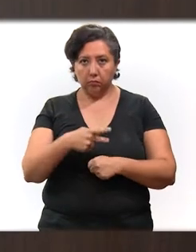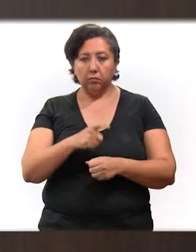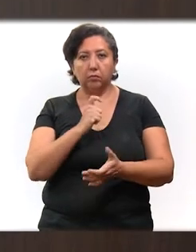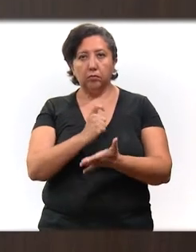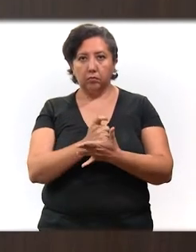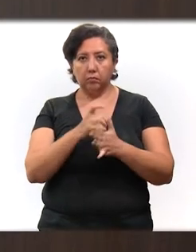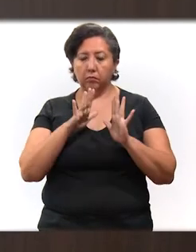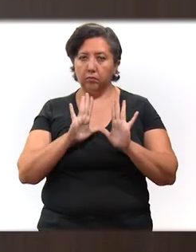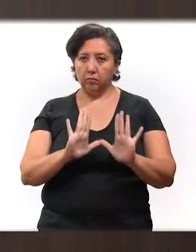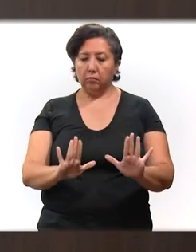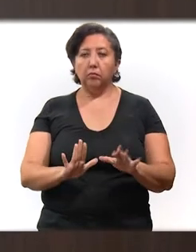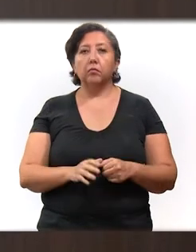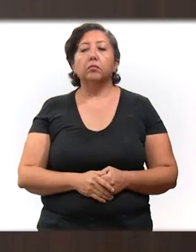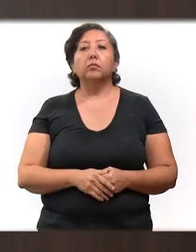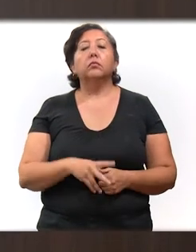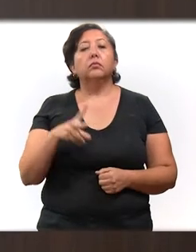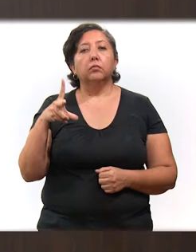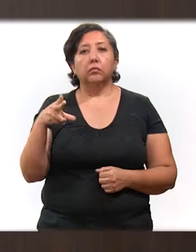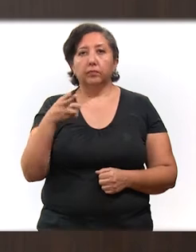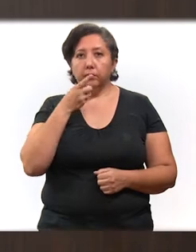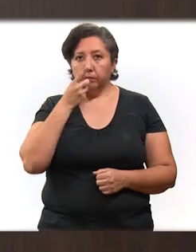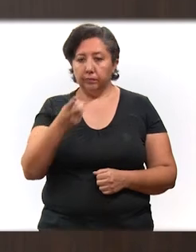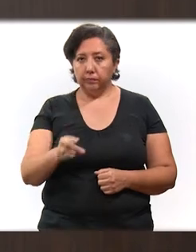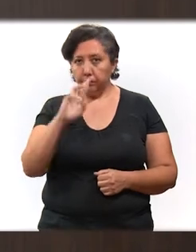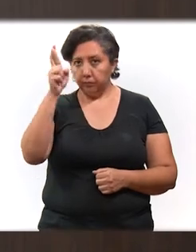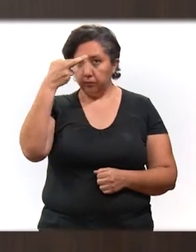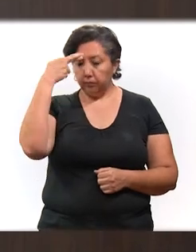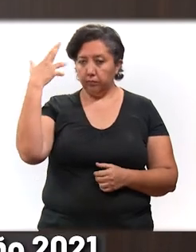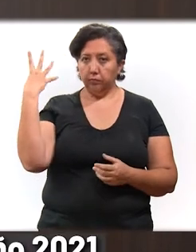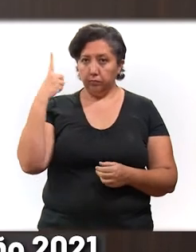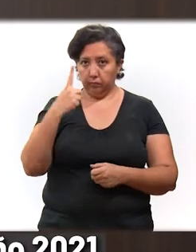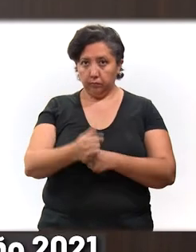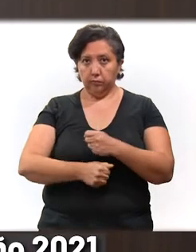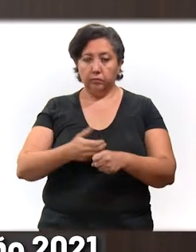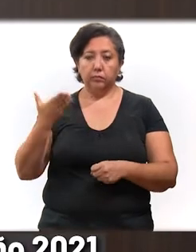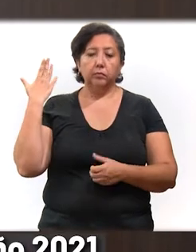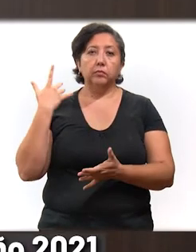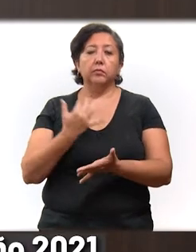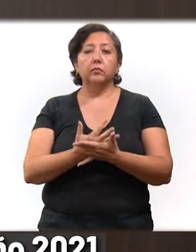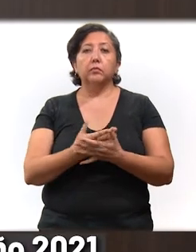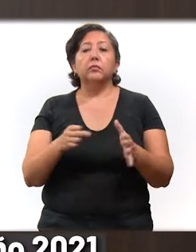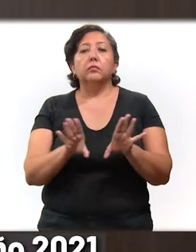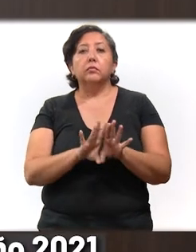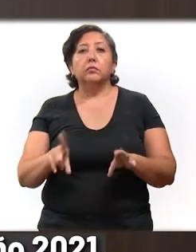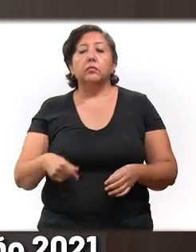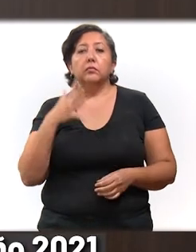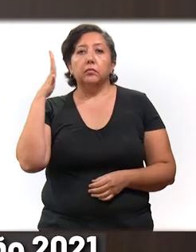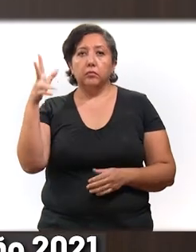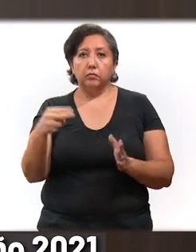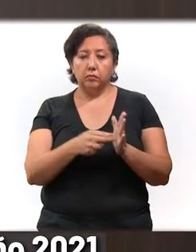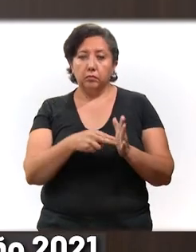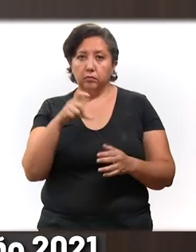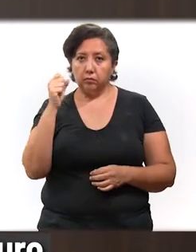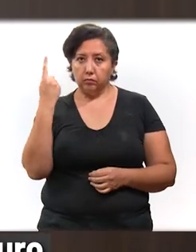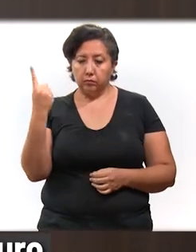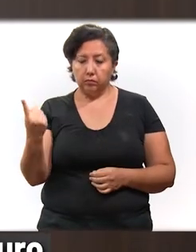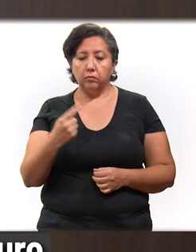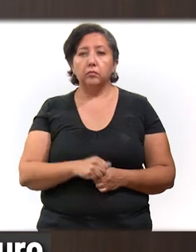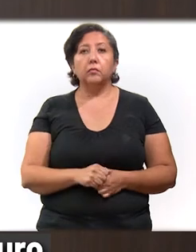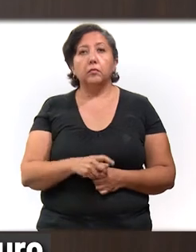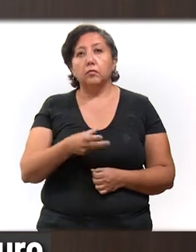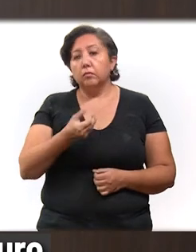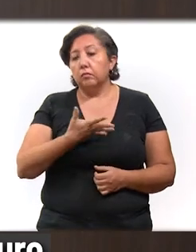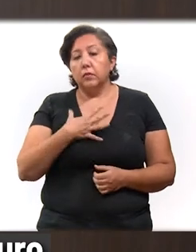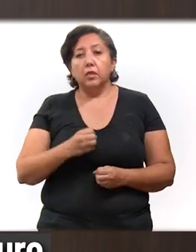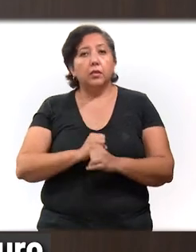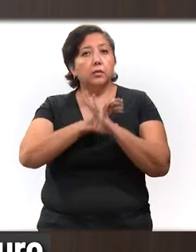y la economía se paralizó. Incluso, si recordamos, hace un año estábamos a la expectativa de cómo sería el año 2021. Si bien